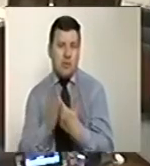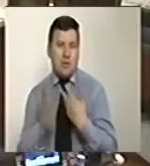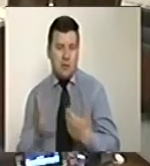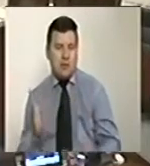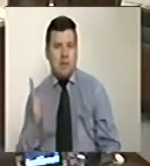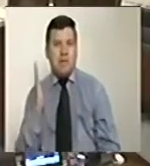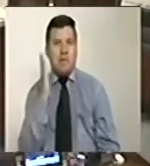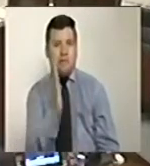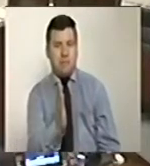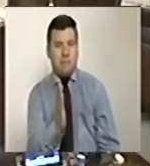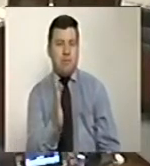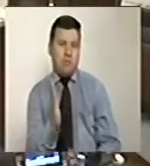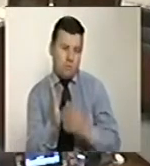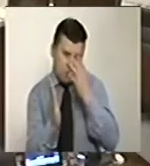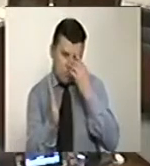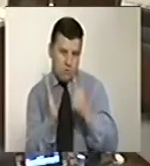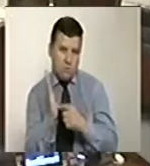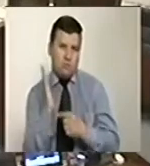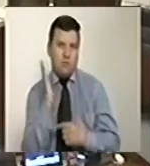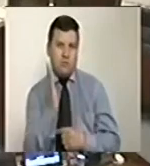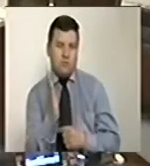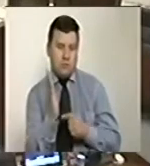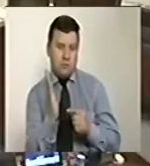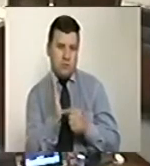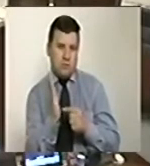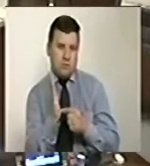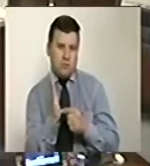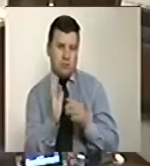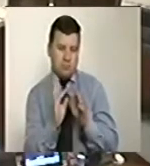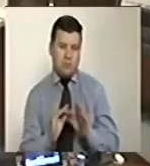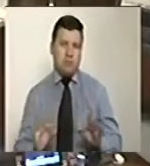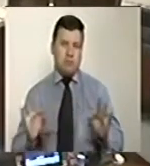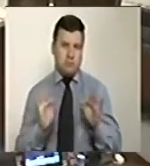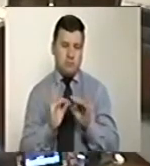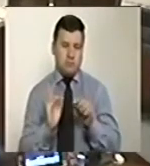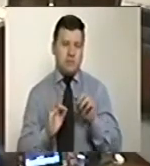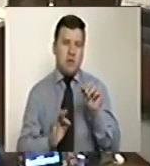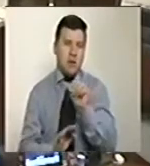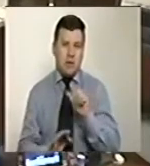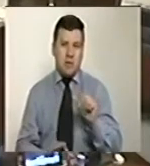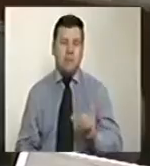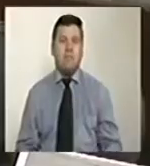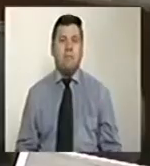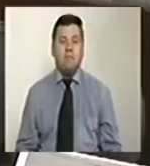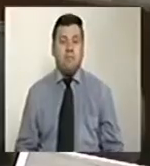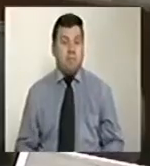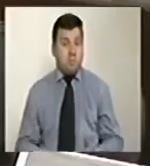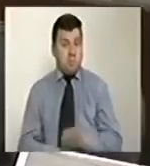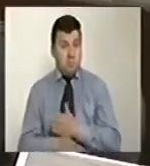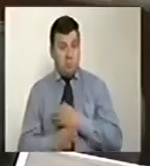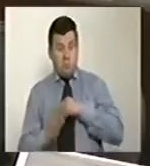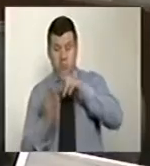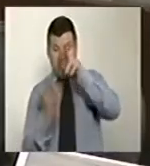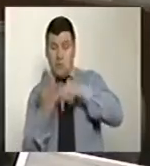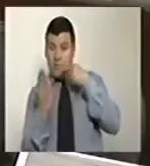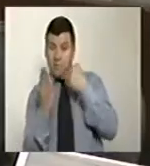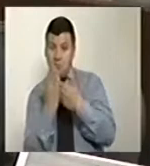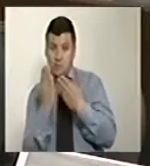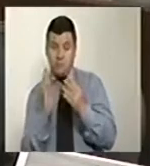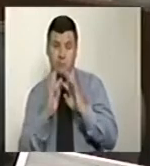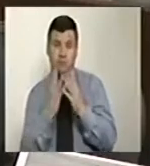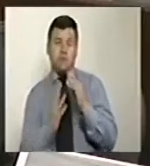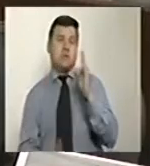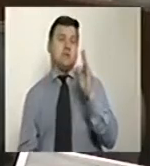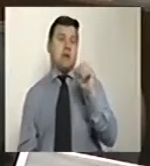quiso dejar con motivo de esta sesión tan importante sobre la mujer. Antes de leer la constancia de la senadora